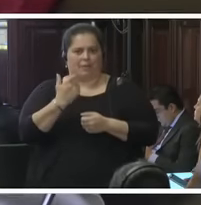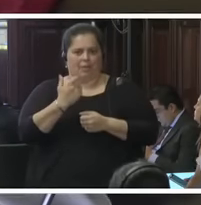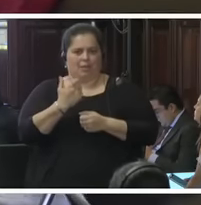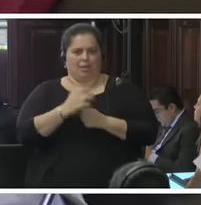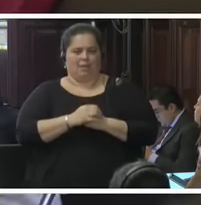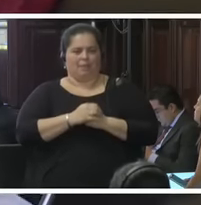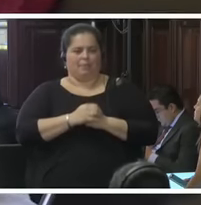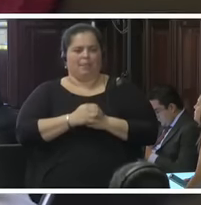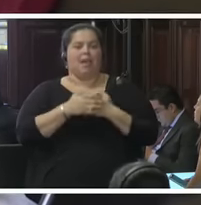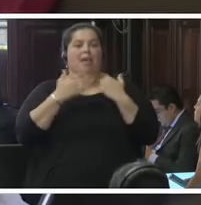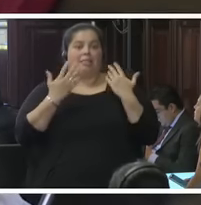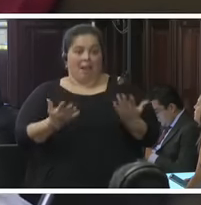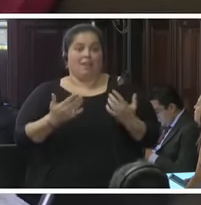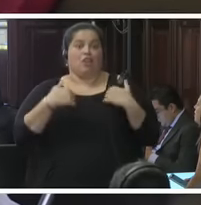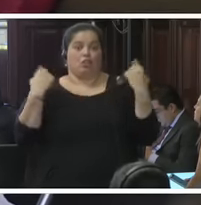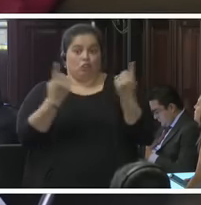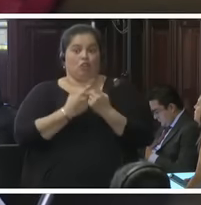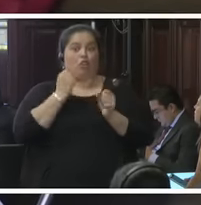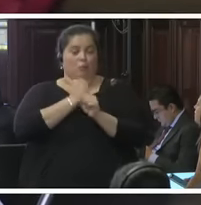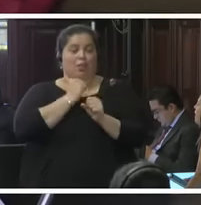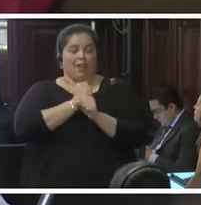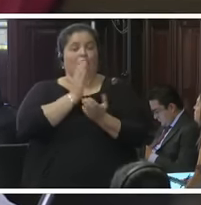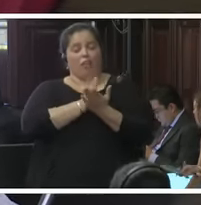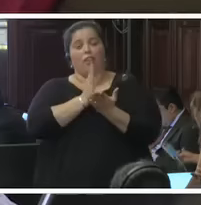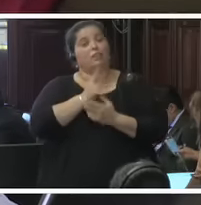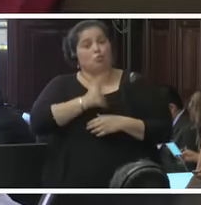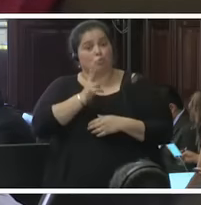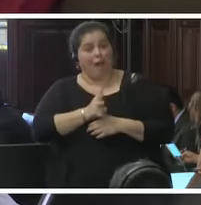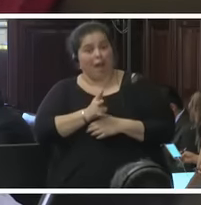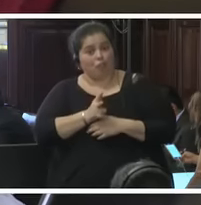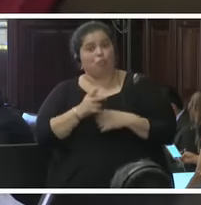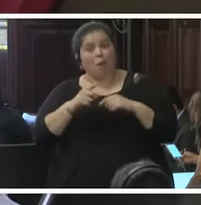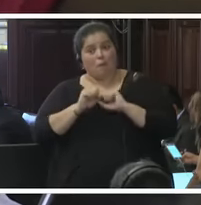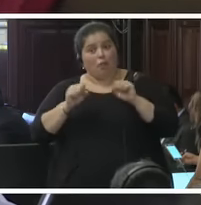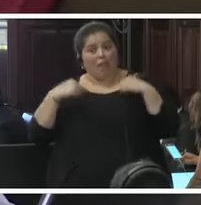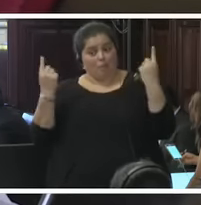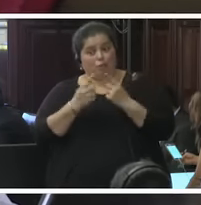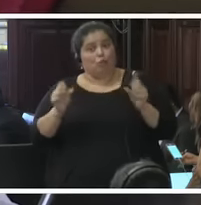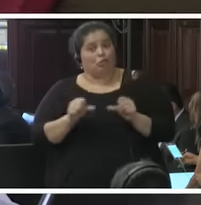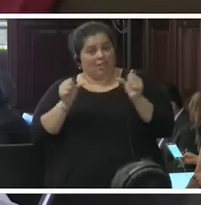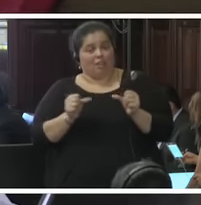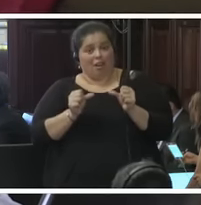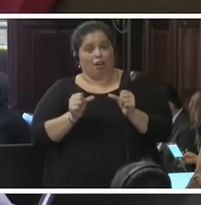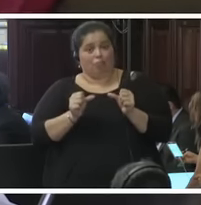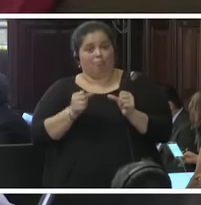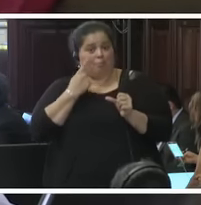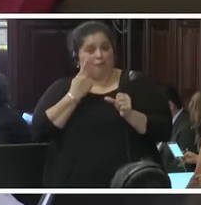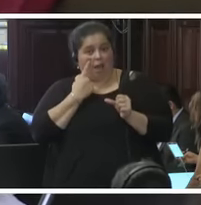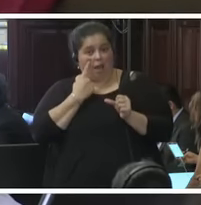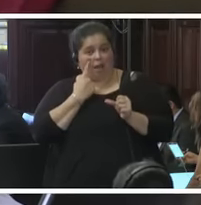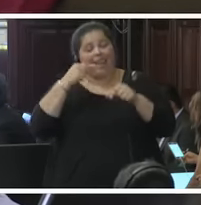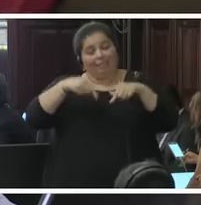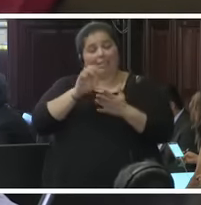Tal vez, como trabajadores de los derechos humanos, sería una buena idea que lo hiciéramos. Pero este sistema, yo he